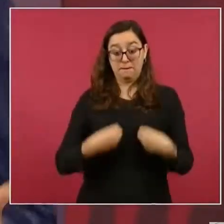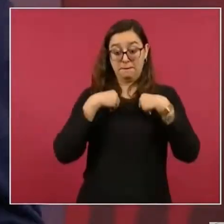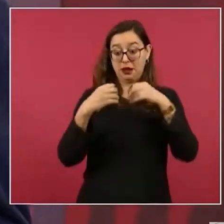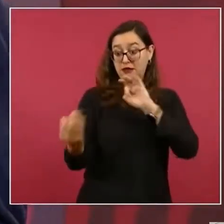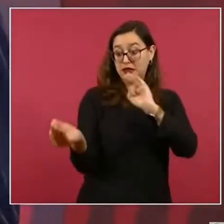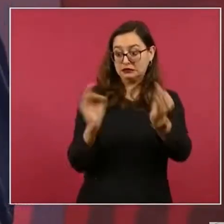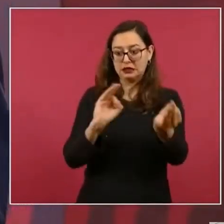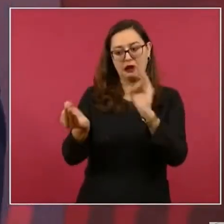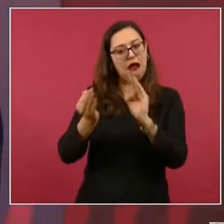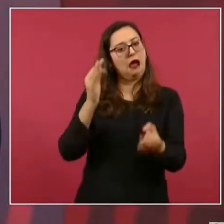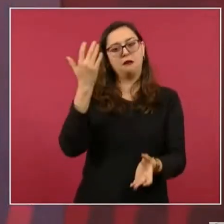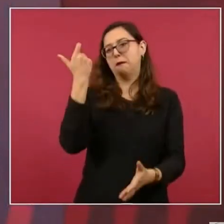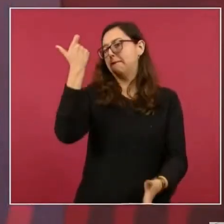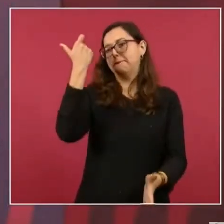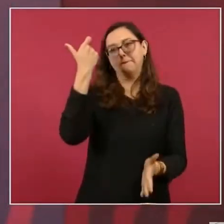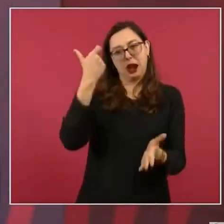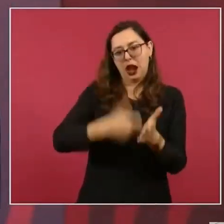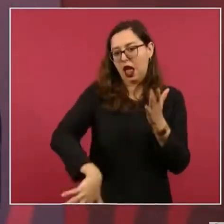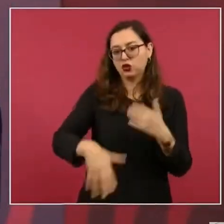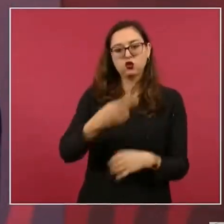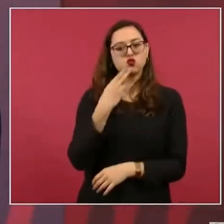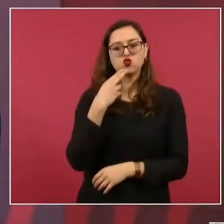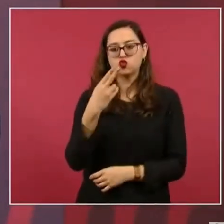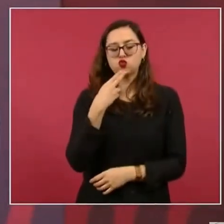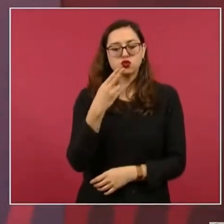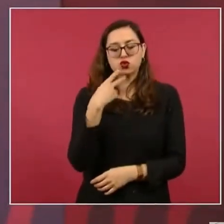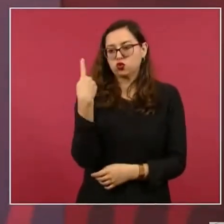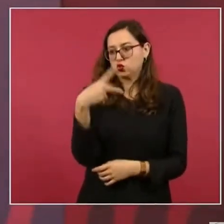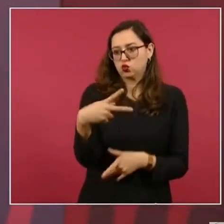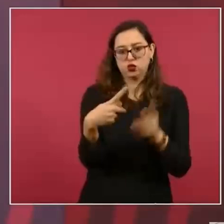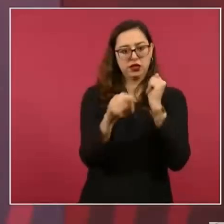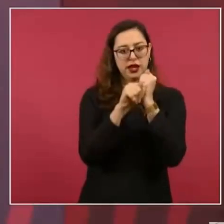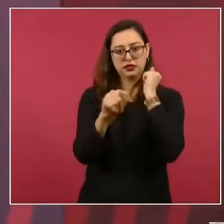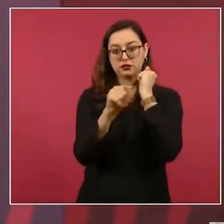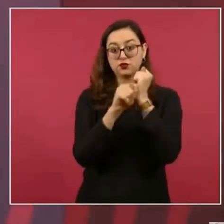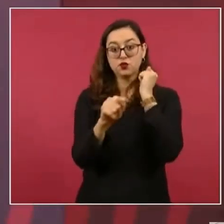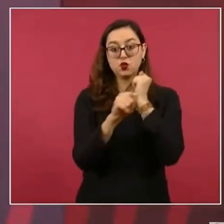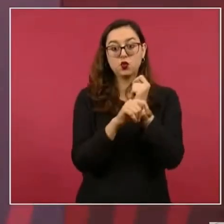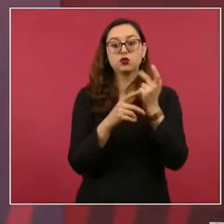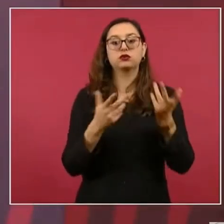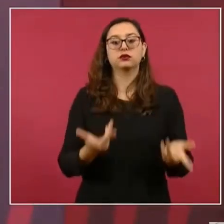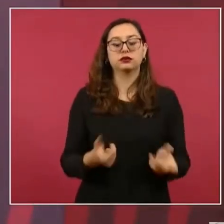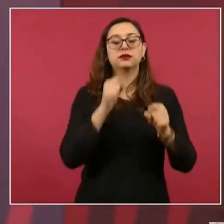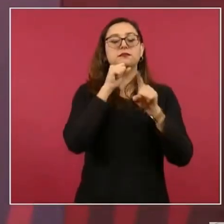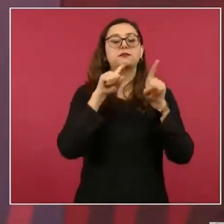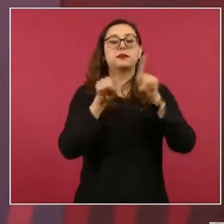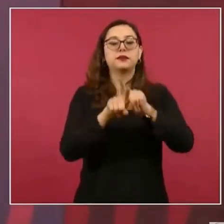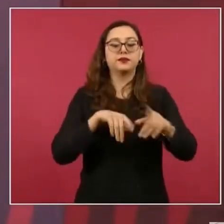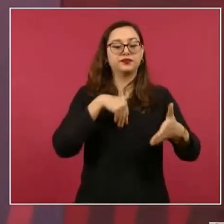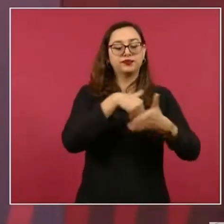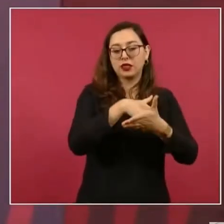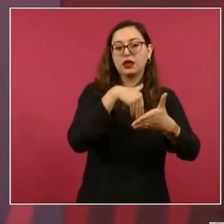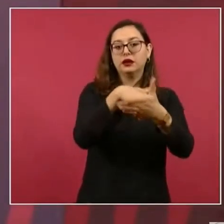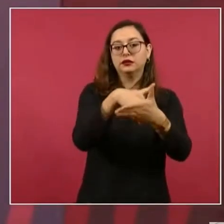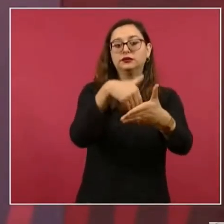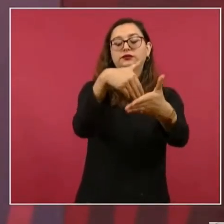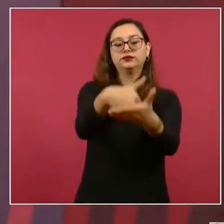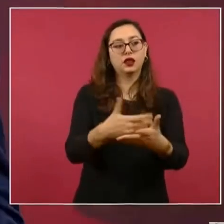para ellos. Se tiene que informar dónde van a estar las estaciones, dónde van a estar los paraderos.